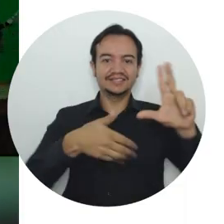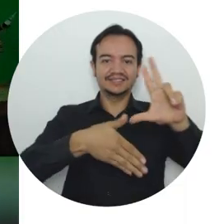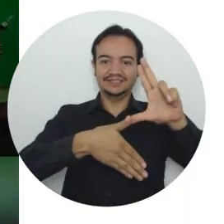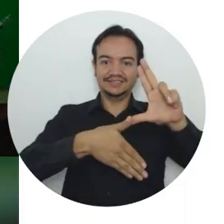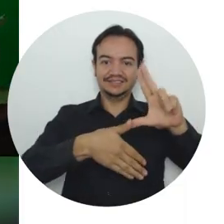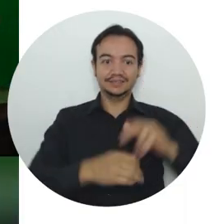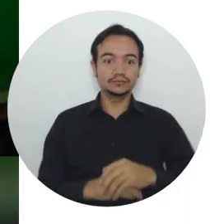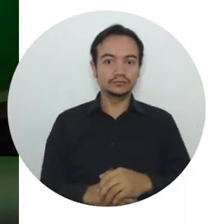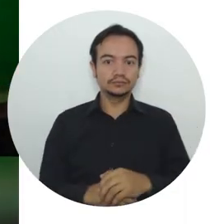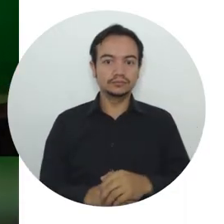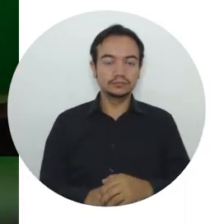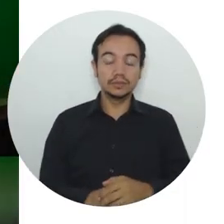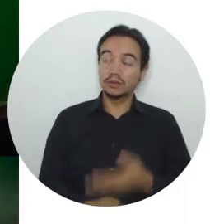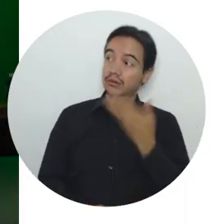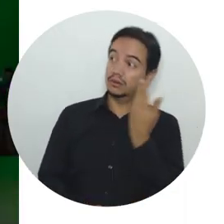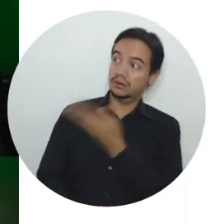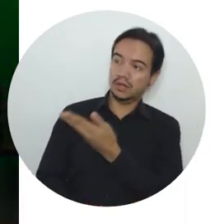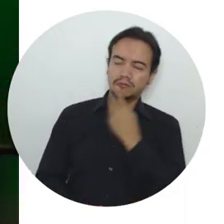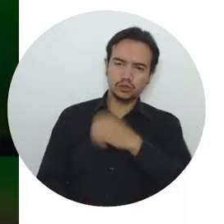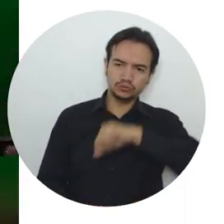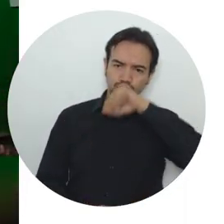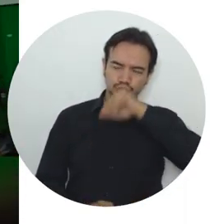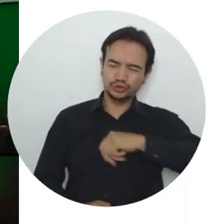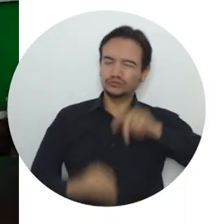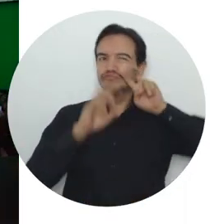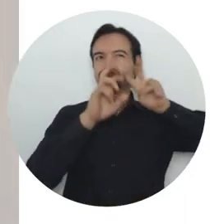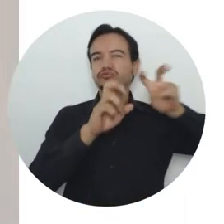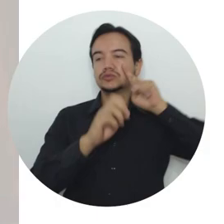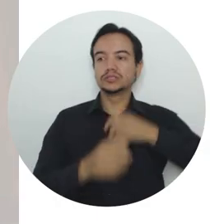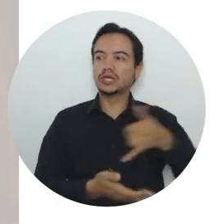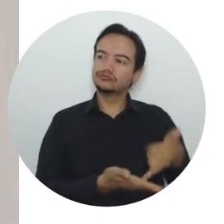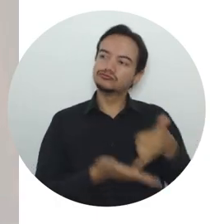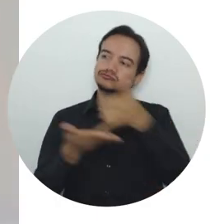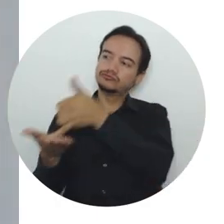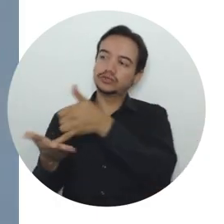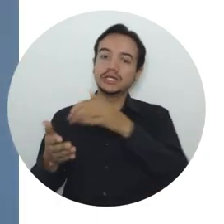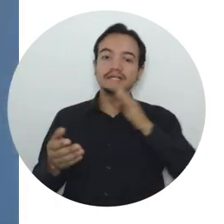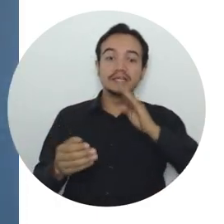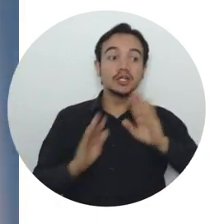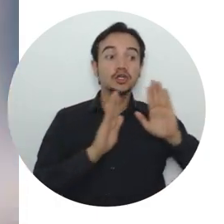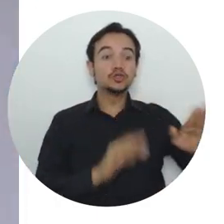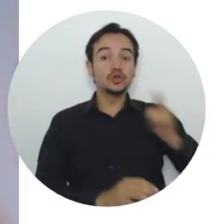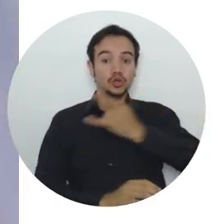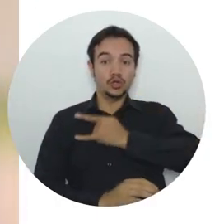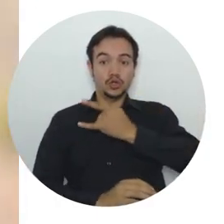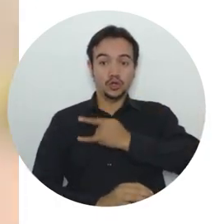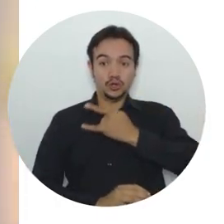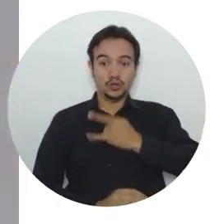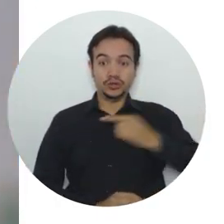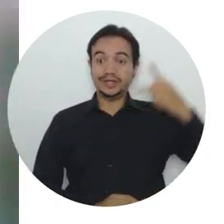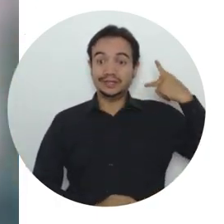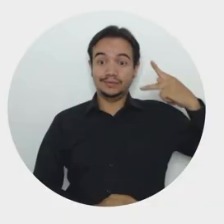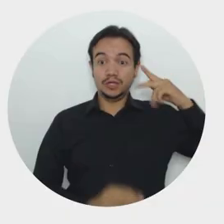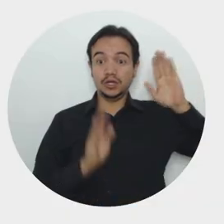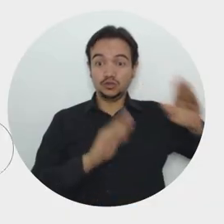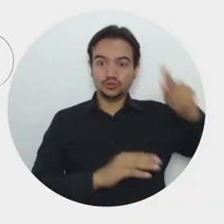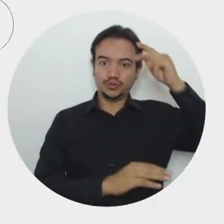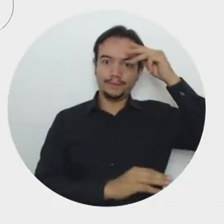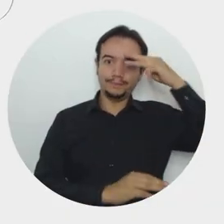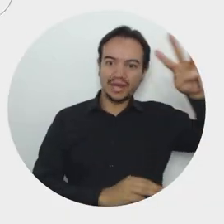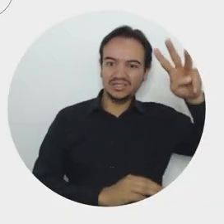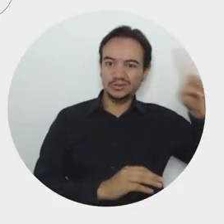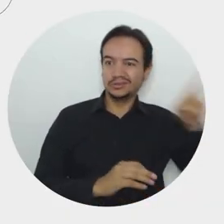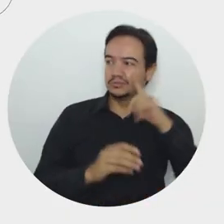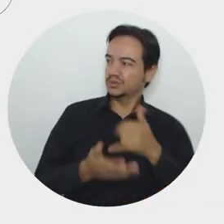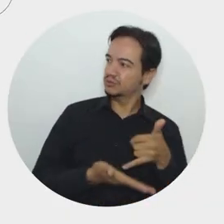Este joven apasionado por la ciencia recibió el reconocimiento en los Premios de Ciencia en Redes de la Benemérita Universidad Autónoma de Puebla por el